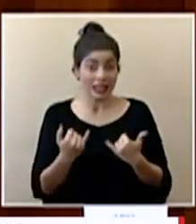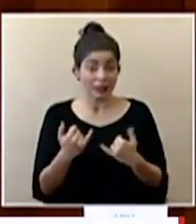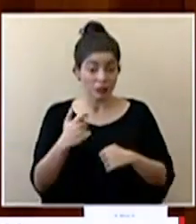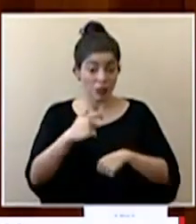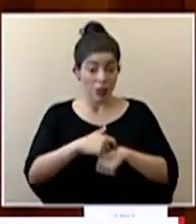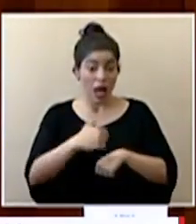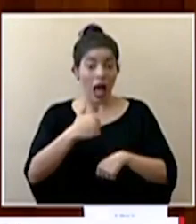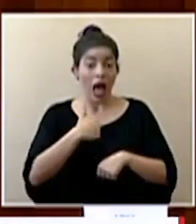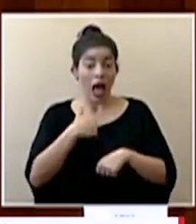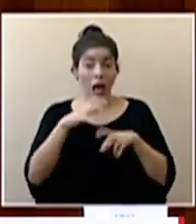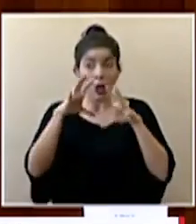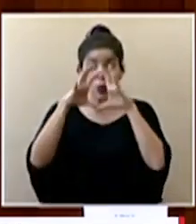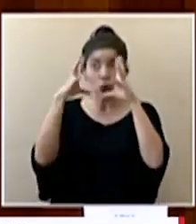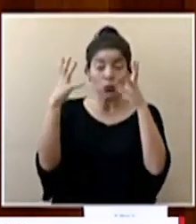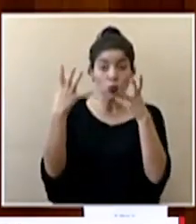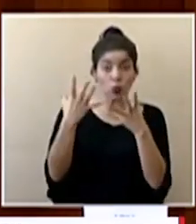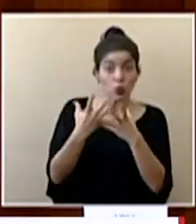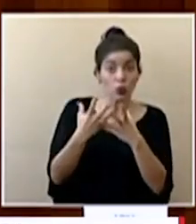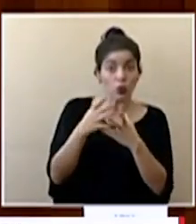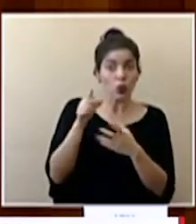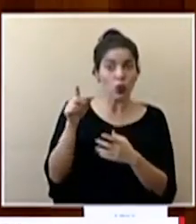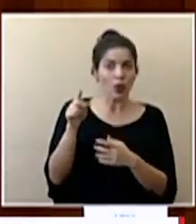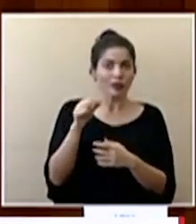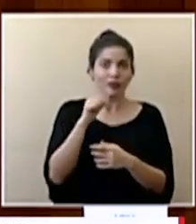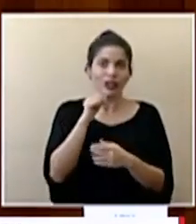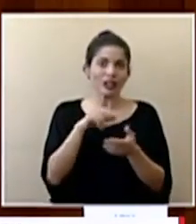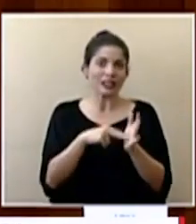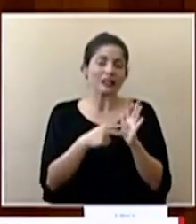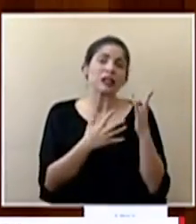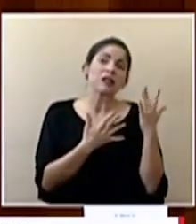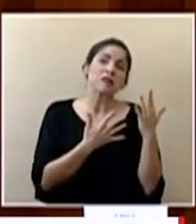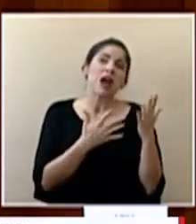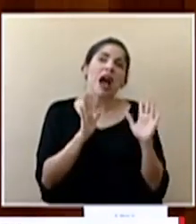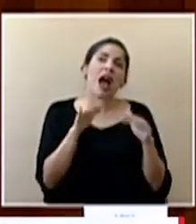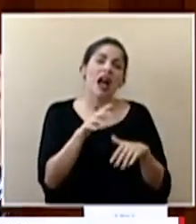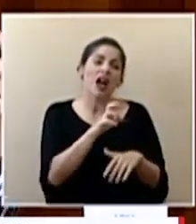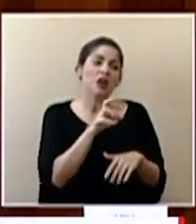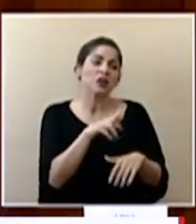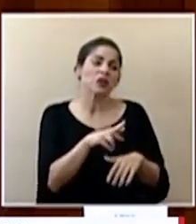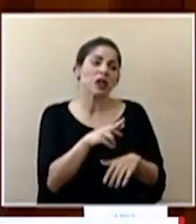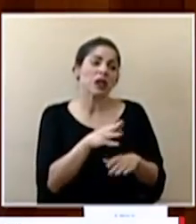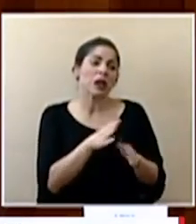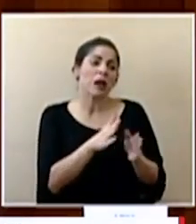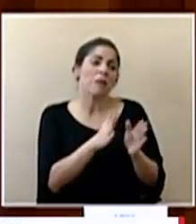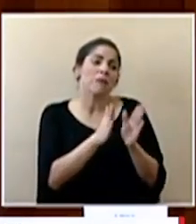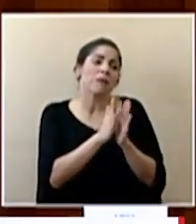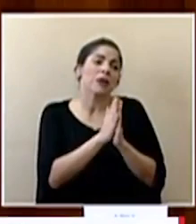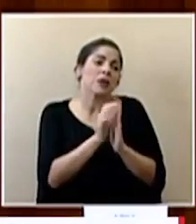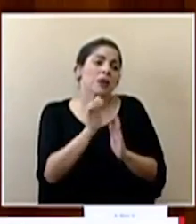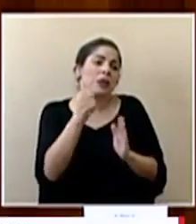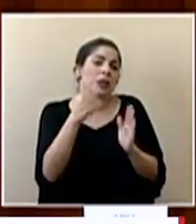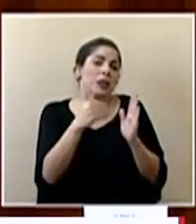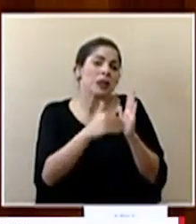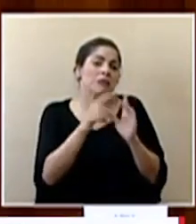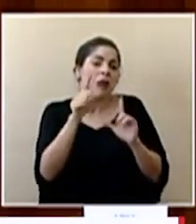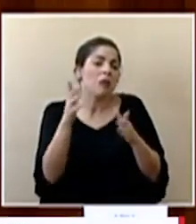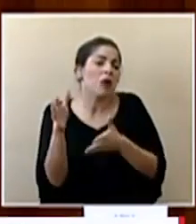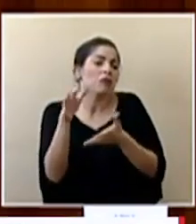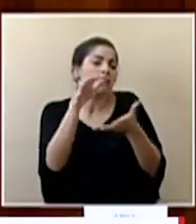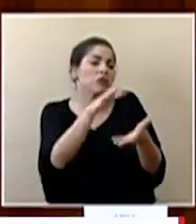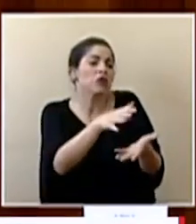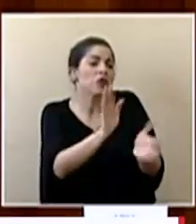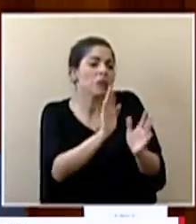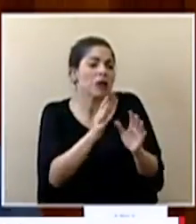un fenómeno mundial no es un fenómeno que están esperando diciendo así que Costa Rica nos pidió 10 mil pruebas entonces ya aquí está